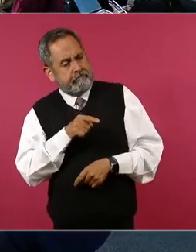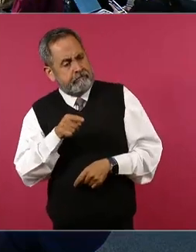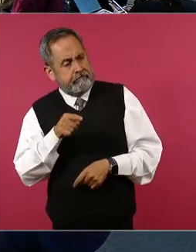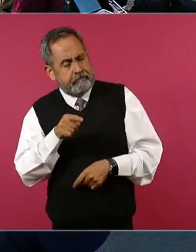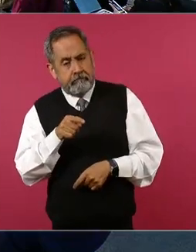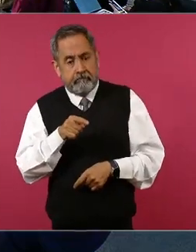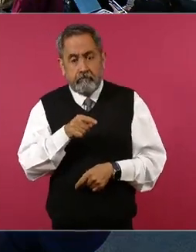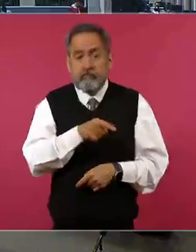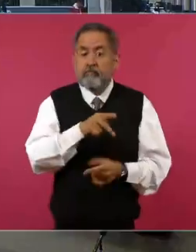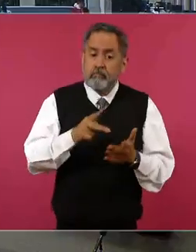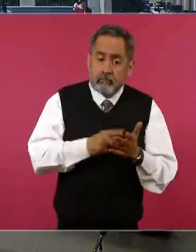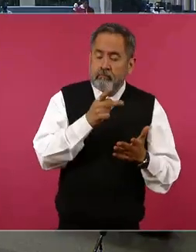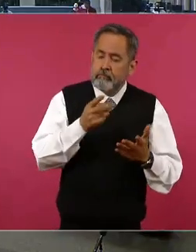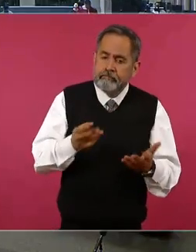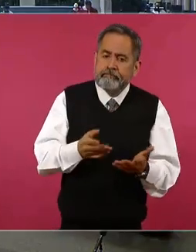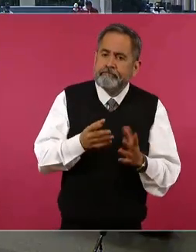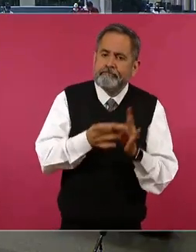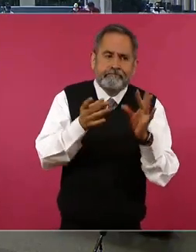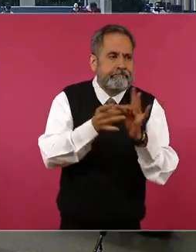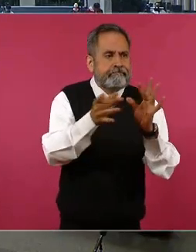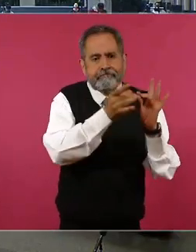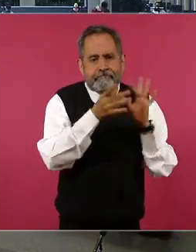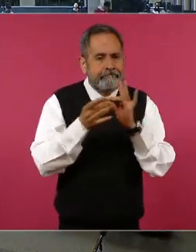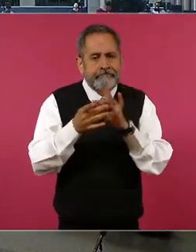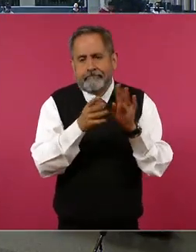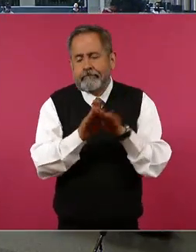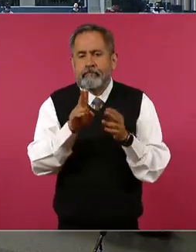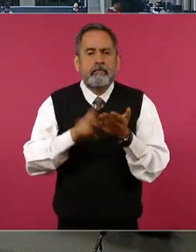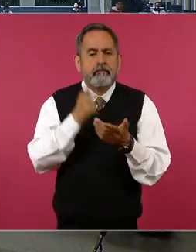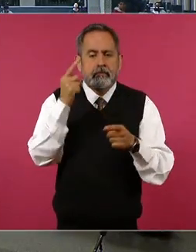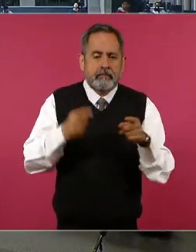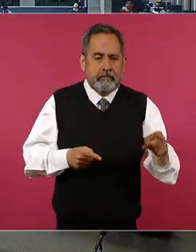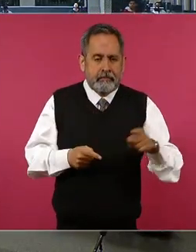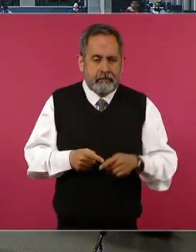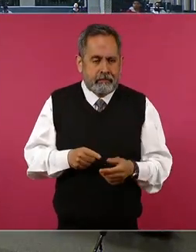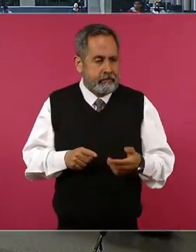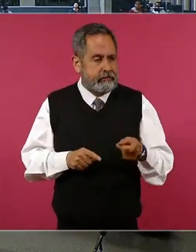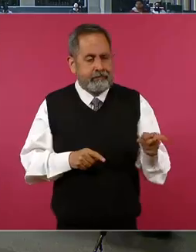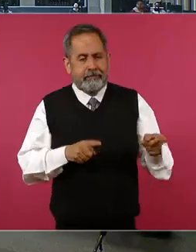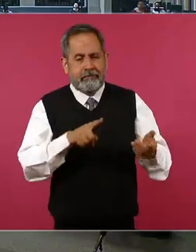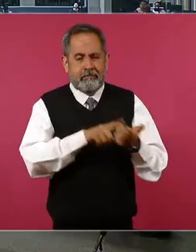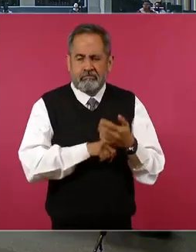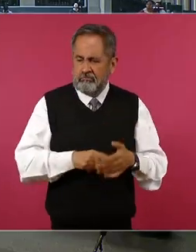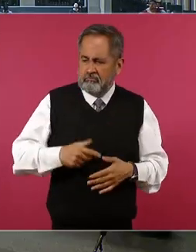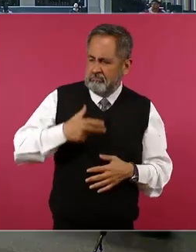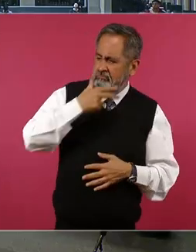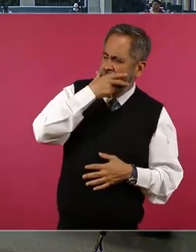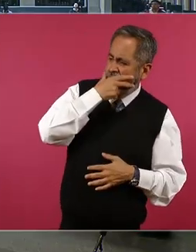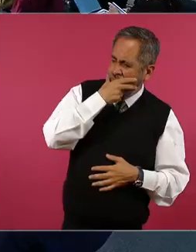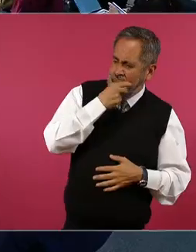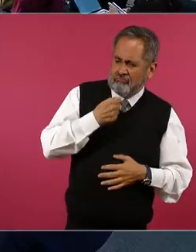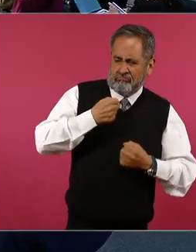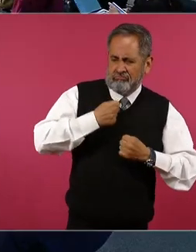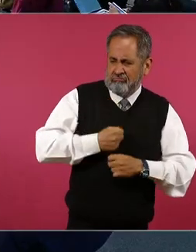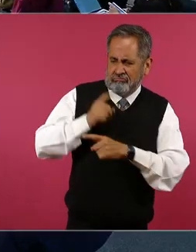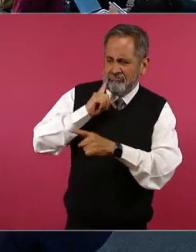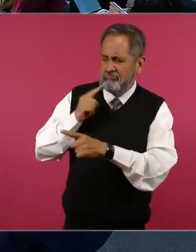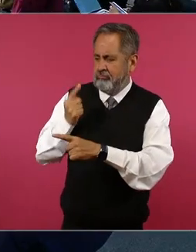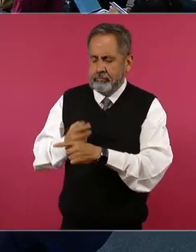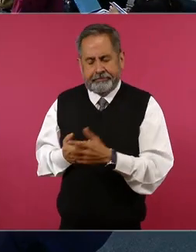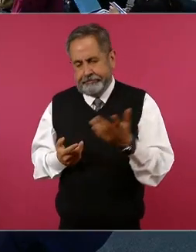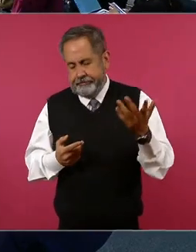empezó a reavivarse mucho nuevamente esta misoginia misoginia de hecho hubo un